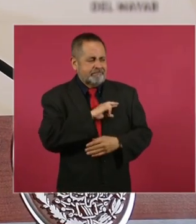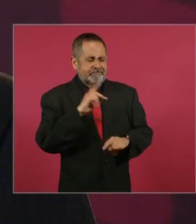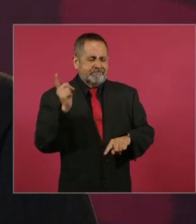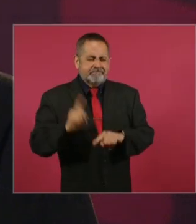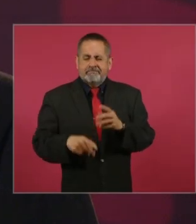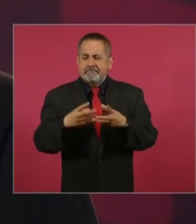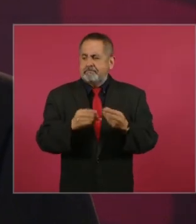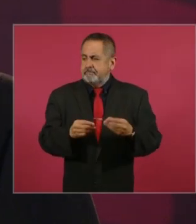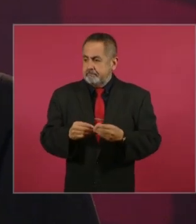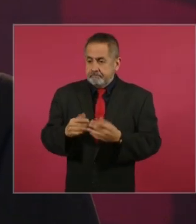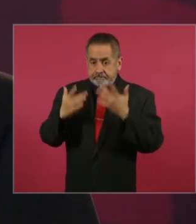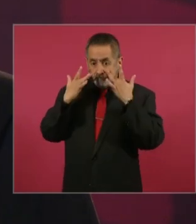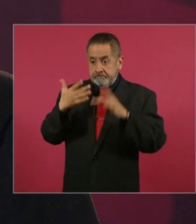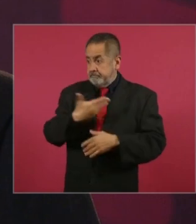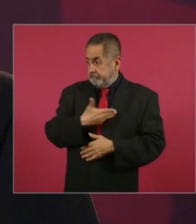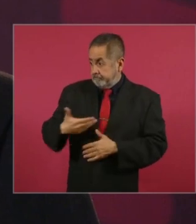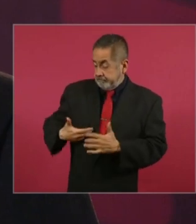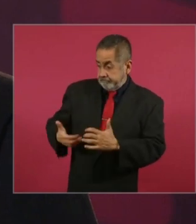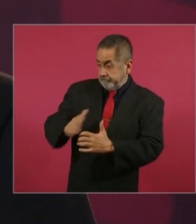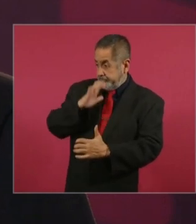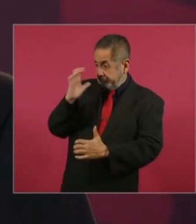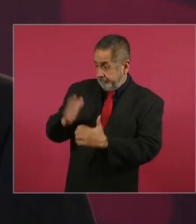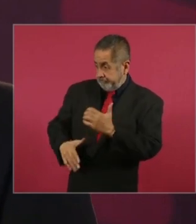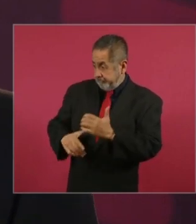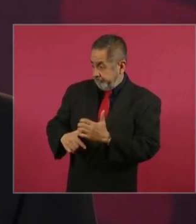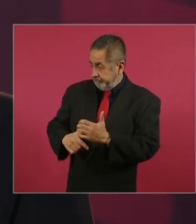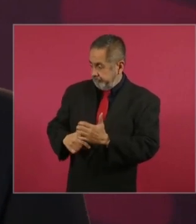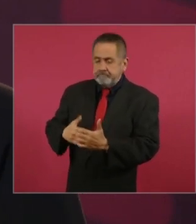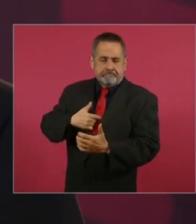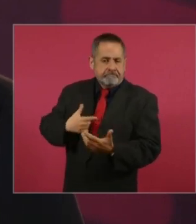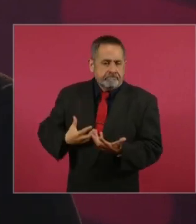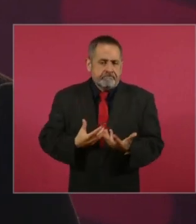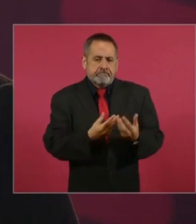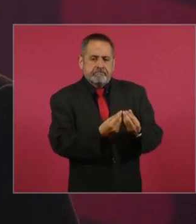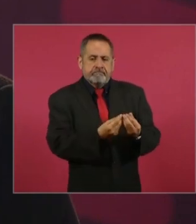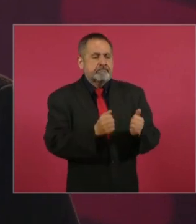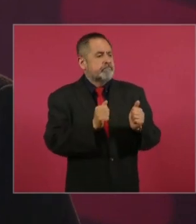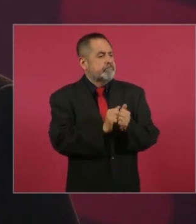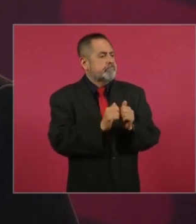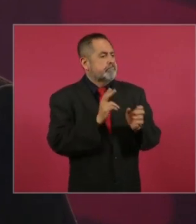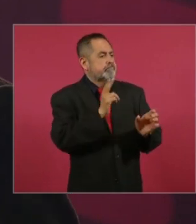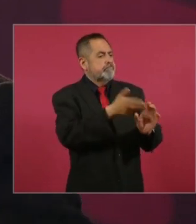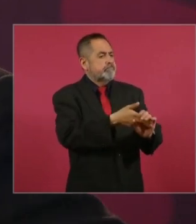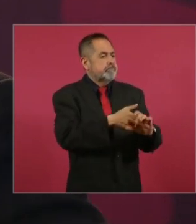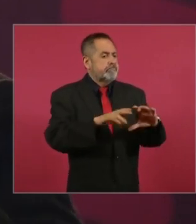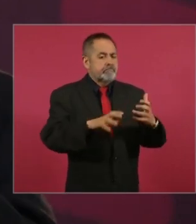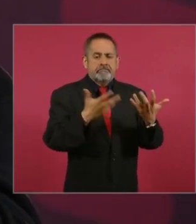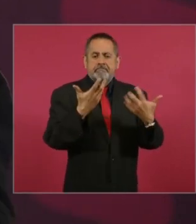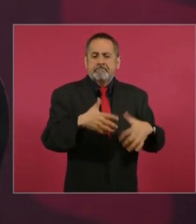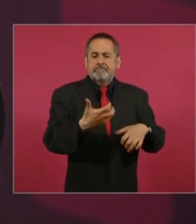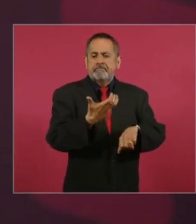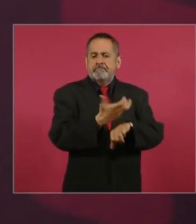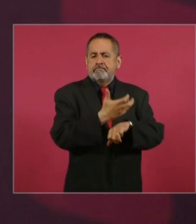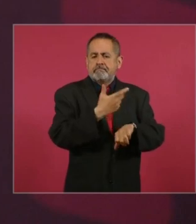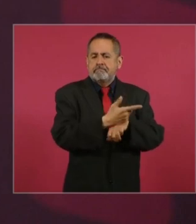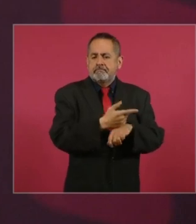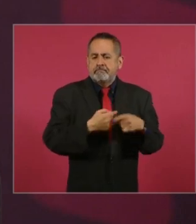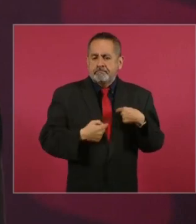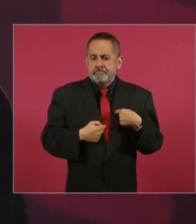a la empresa estadounidense que